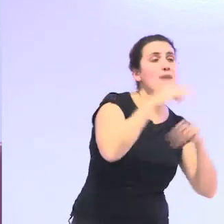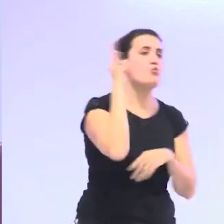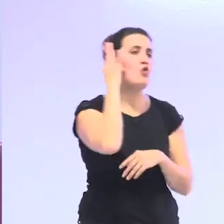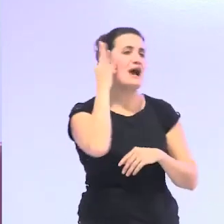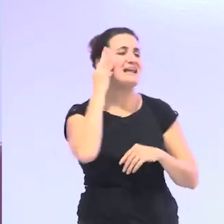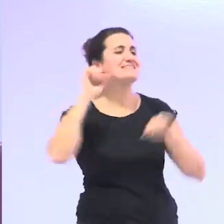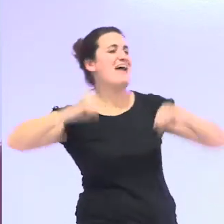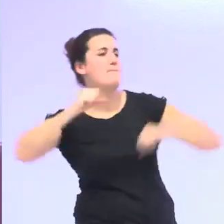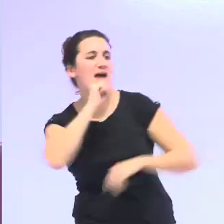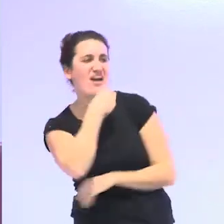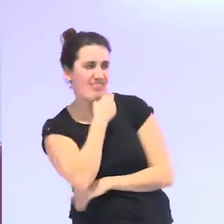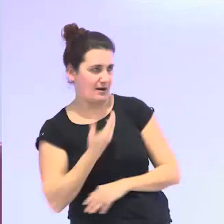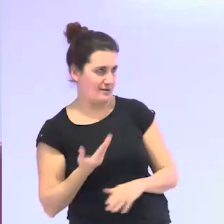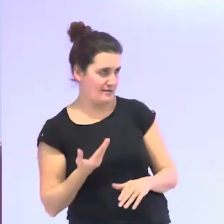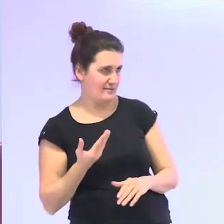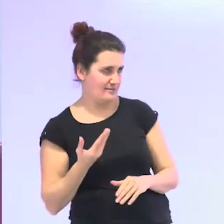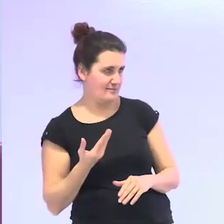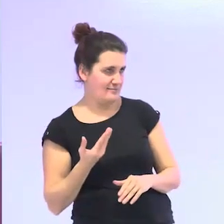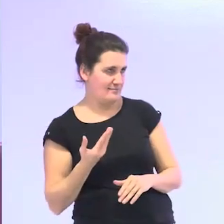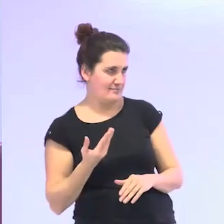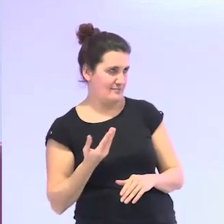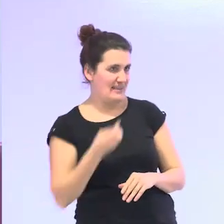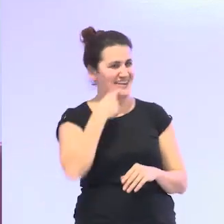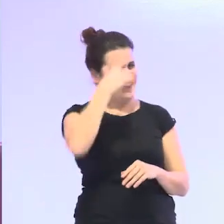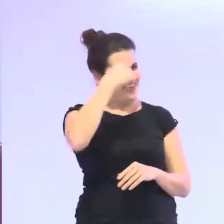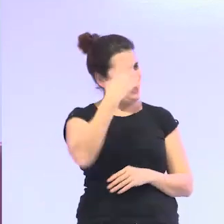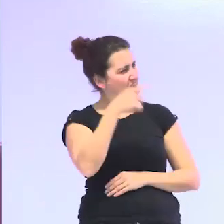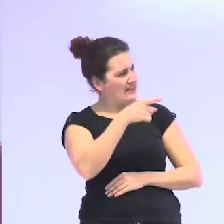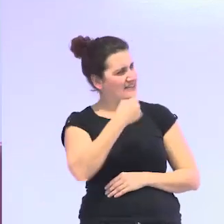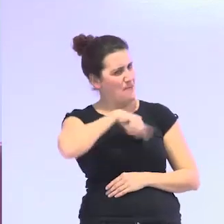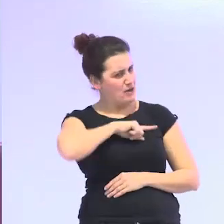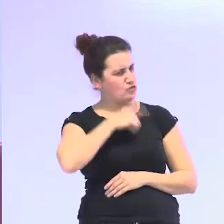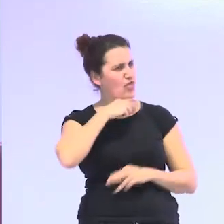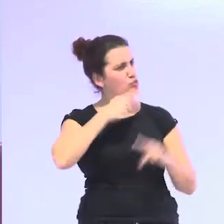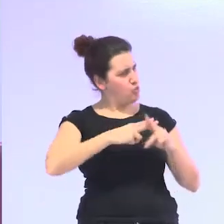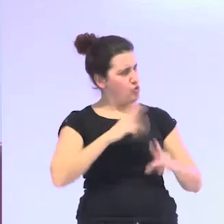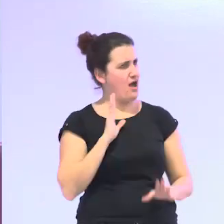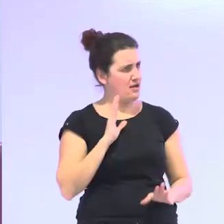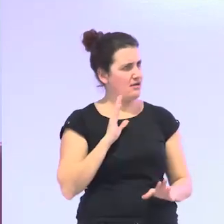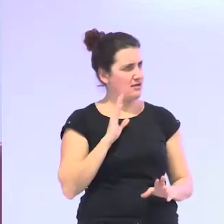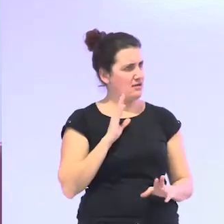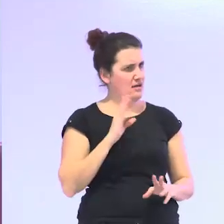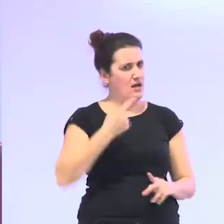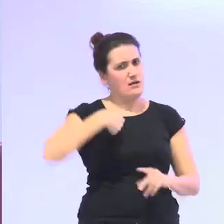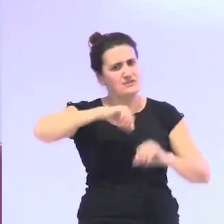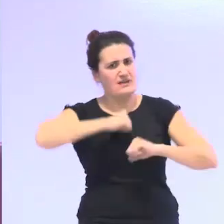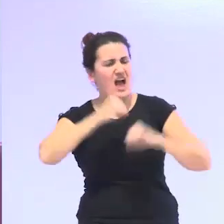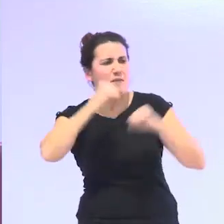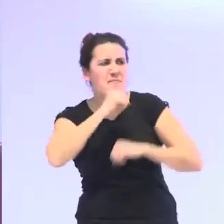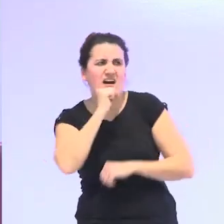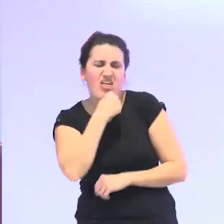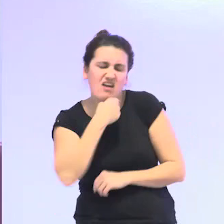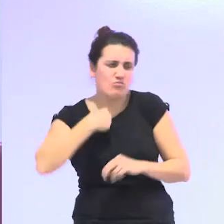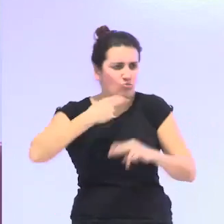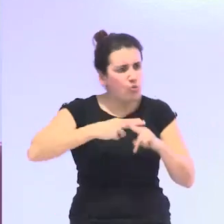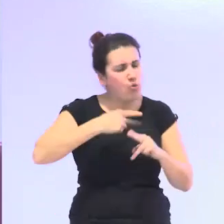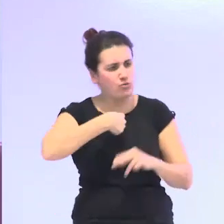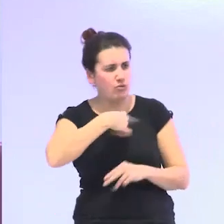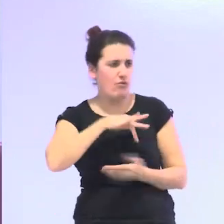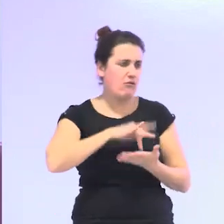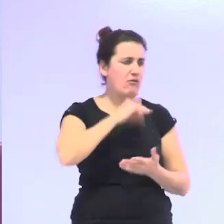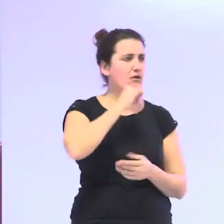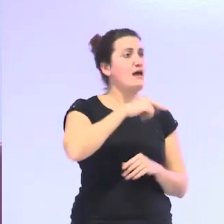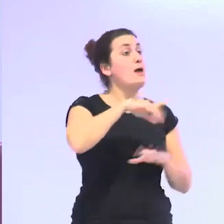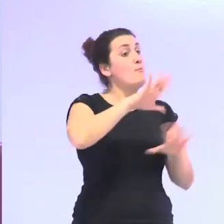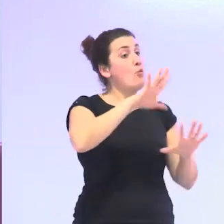envejecen es esa idea de que para nosotras es más duro el hecho de envejecer fundamentalmente también por una cuestión